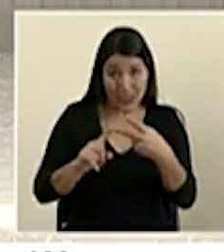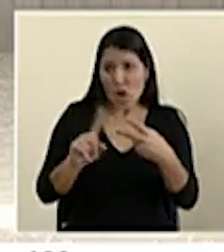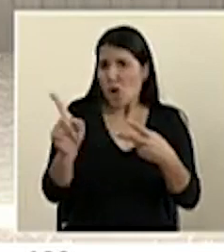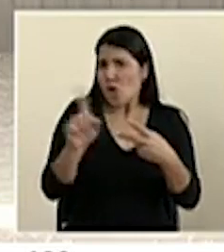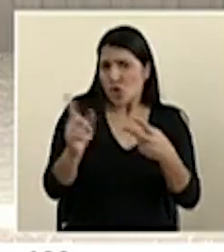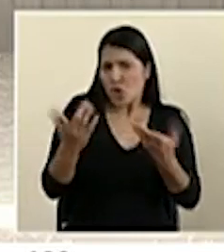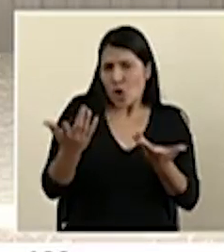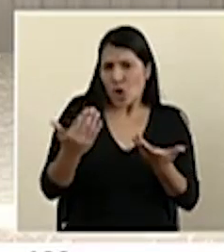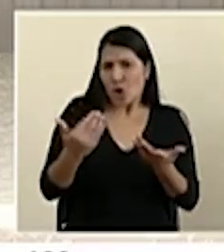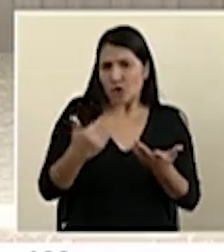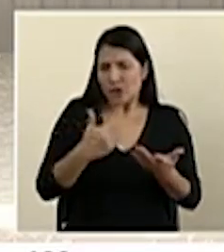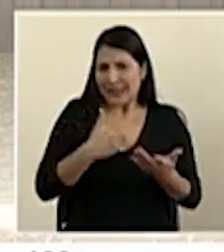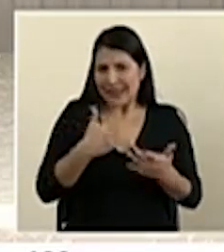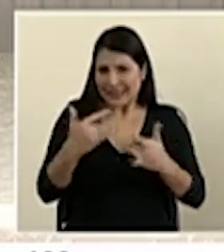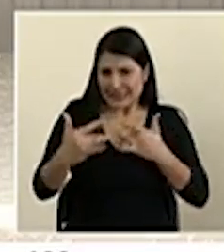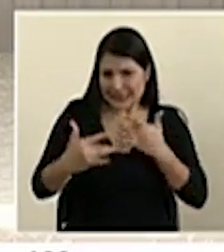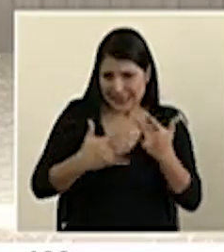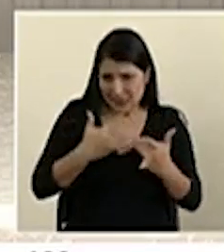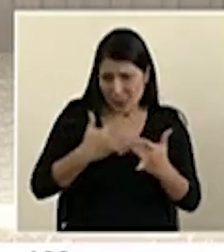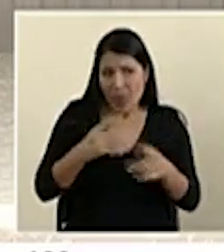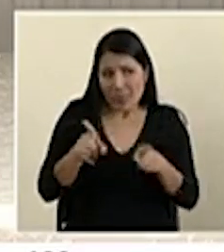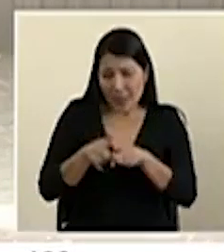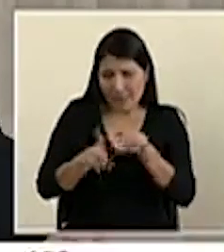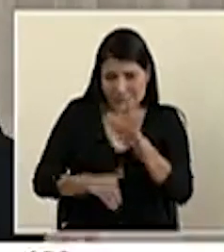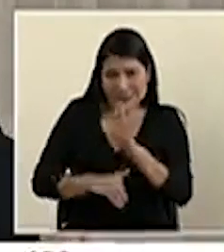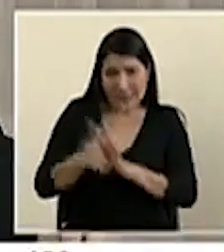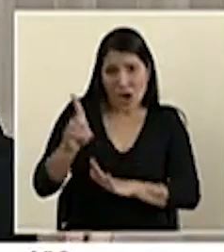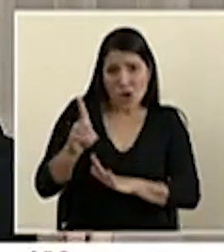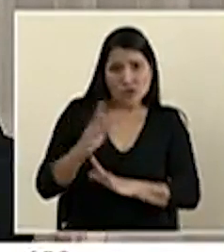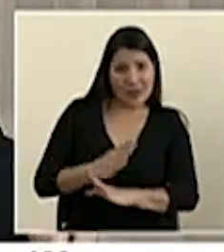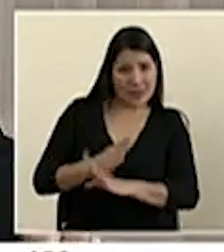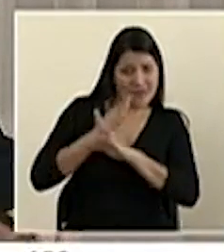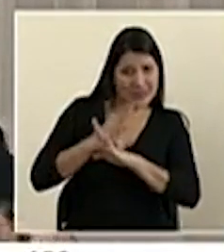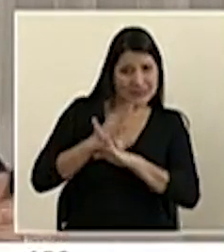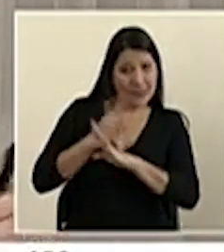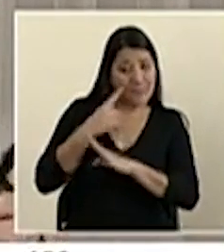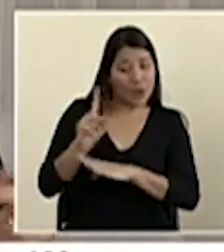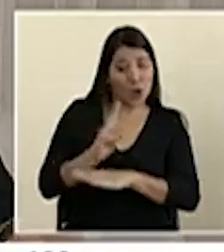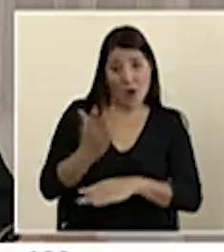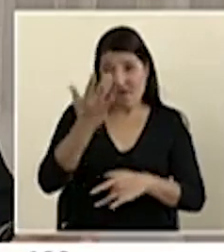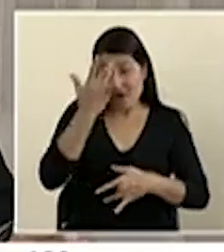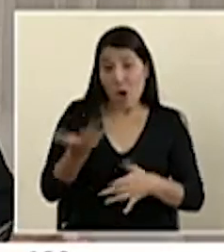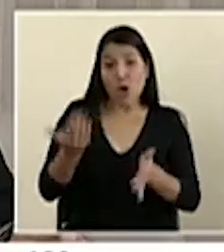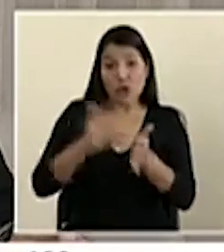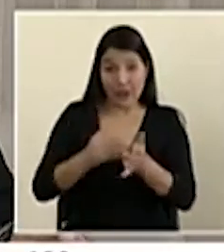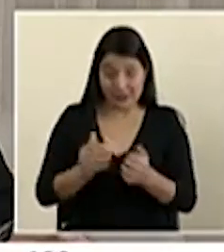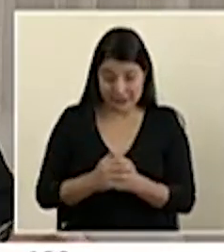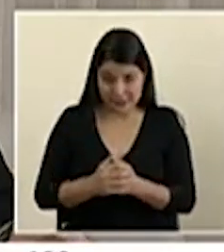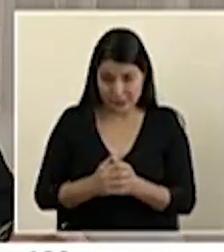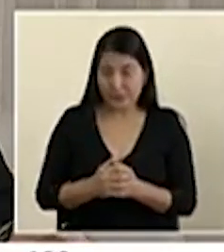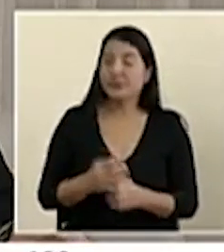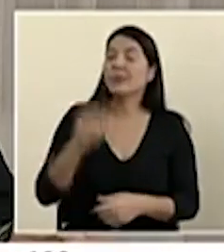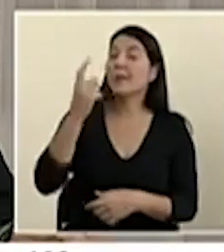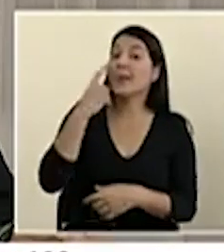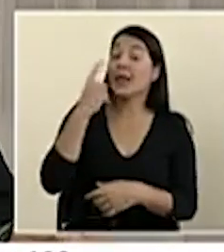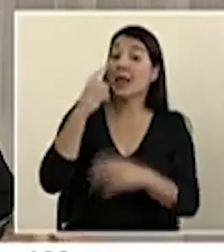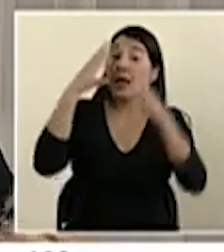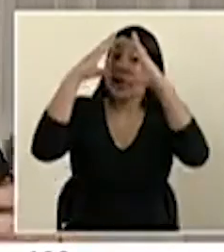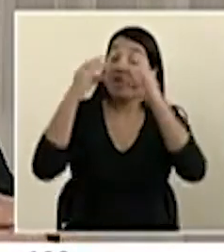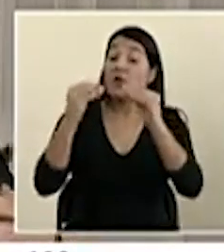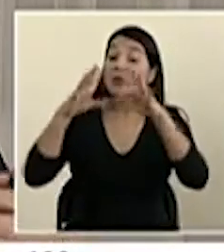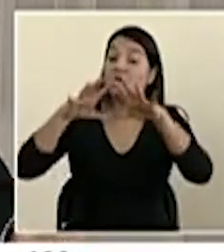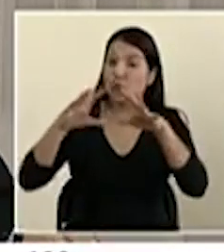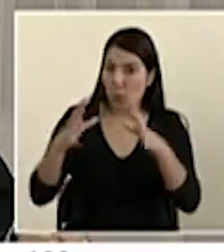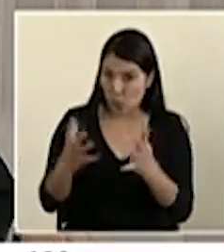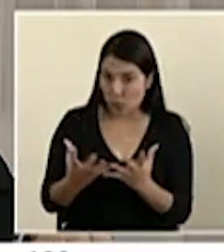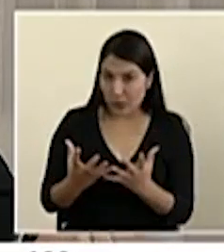muestran síntomas, ellos también producen anticuerpos. Sí, eso, bueno, en realidad no está todavía en la literatura mundial. El